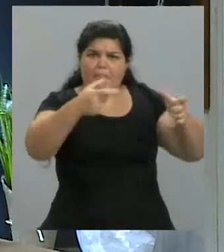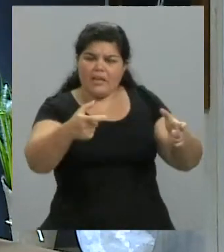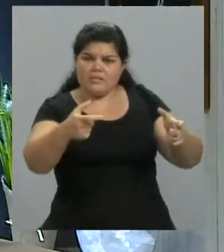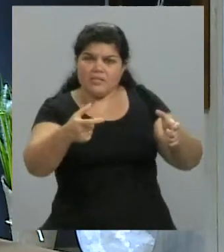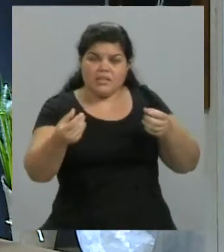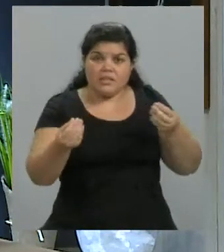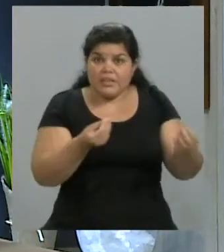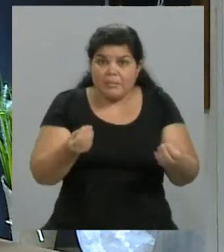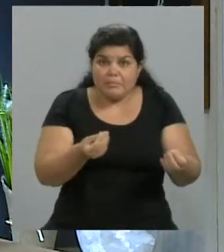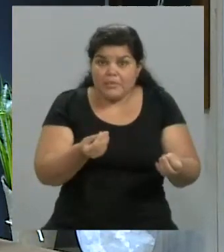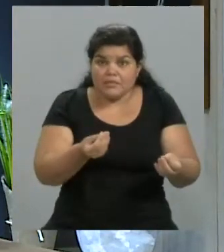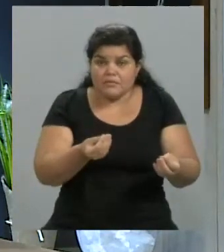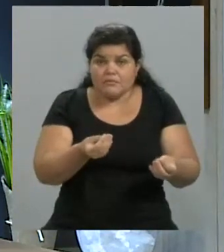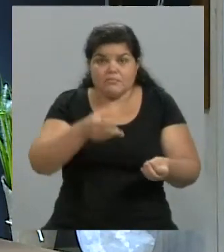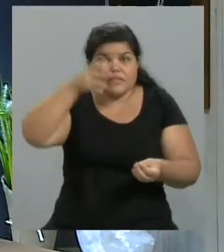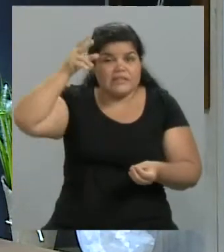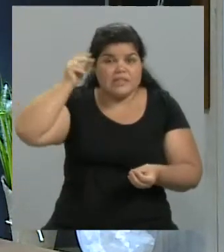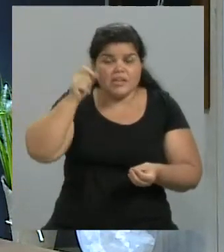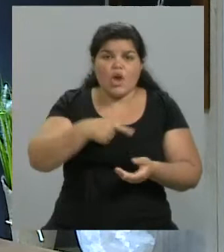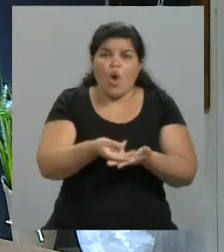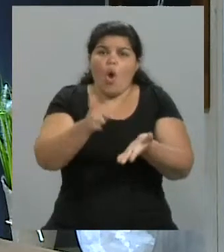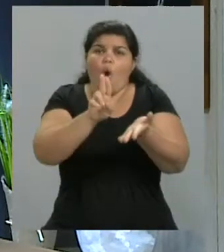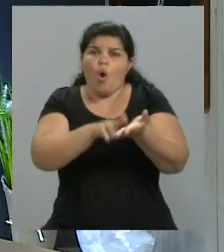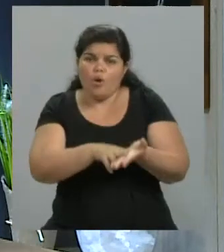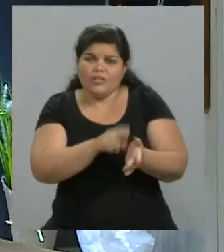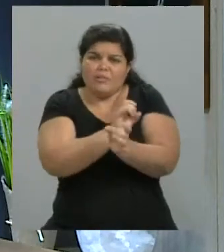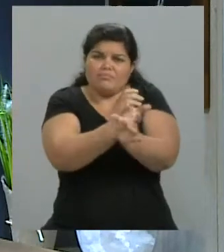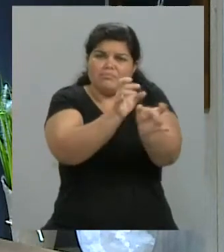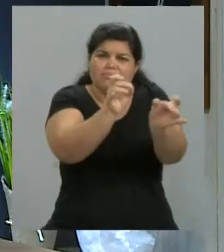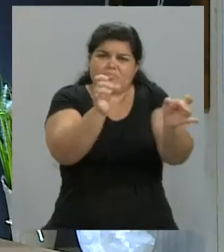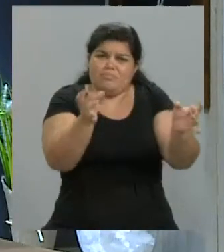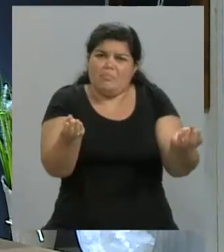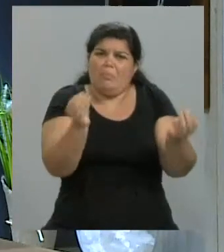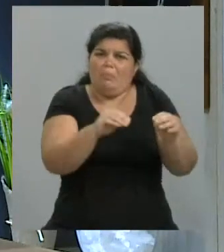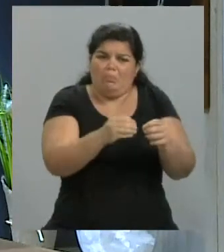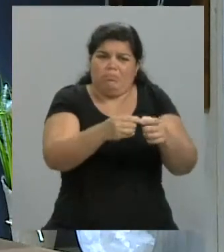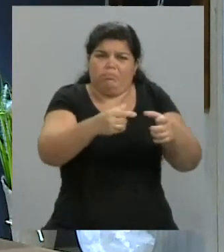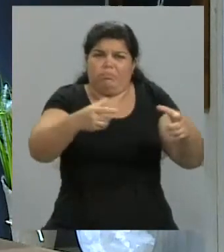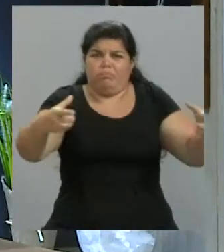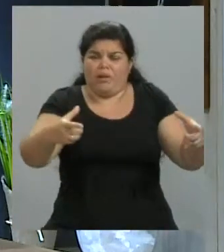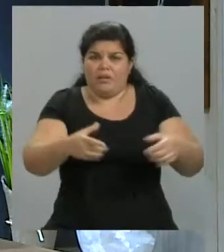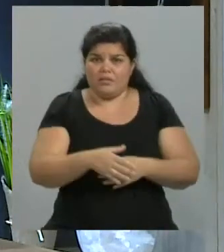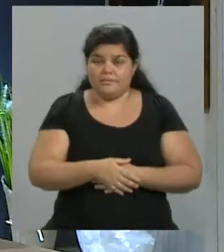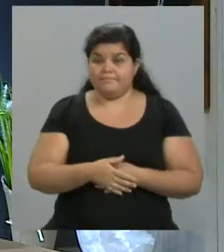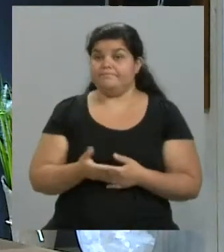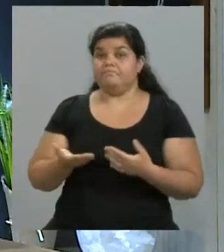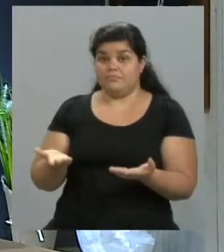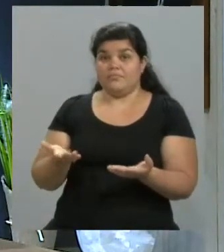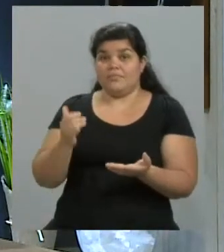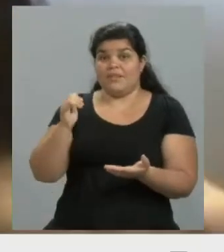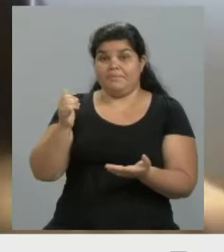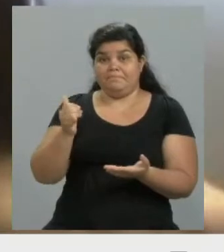¿Qué pasa en Chile porque hay un foco de infección, digo, de mayor contagio? Claro, efectivamente estamos